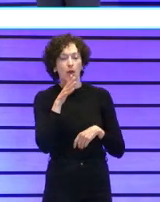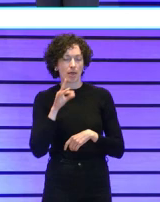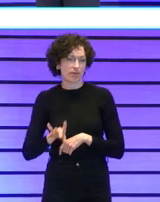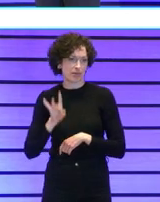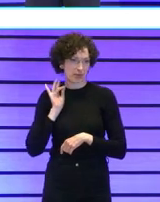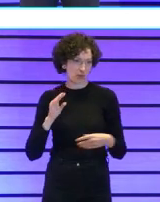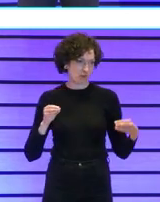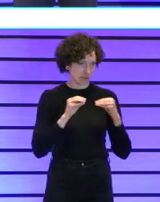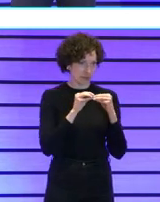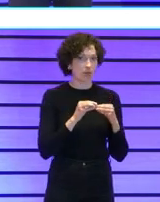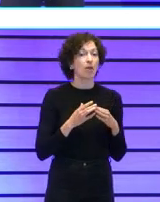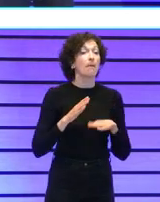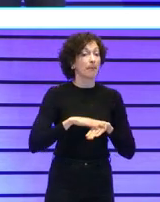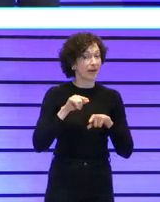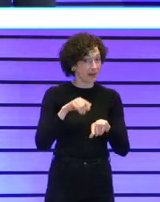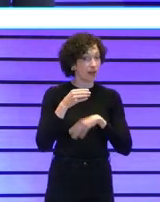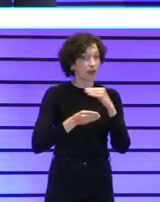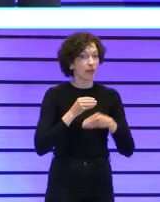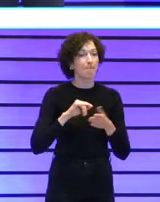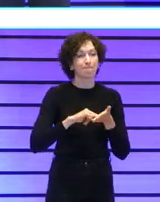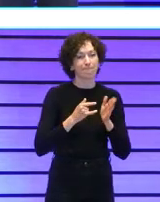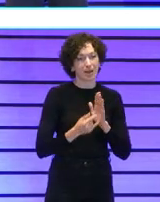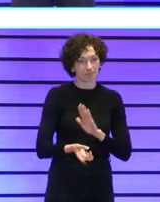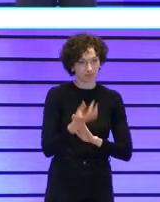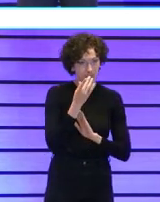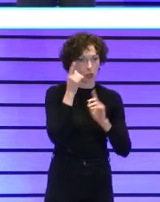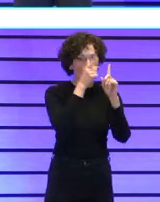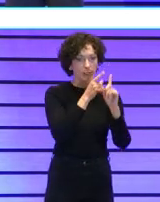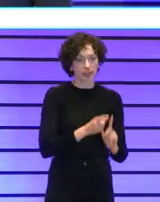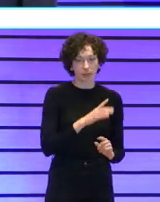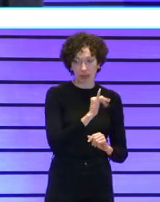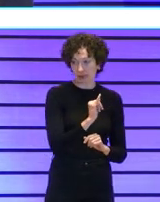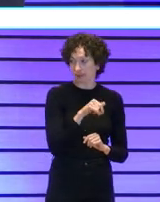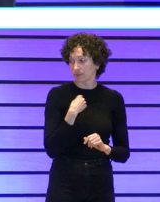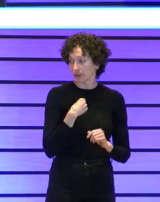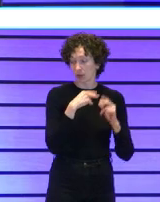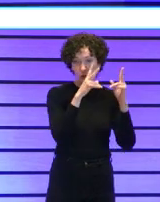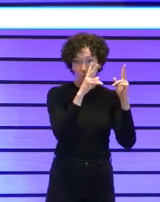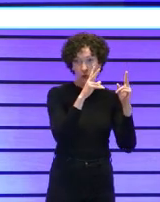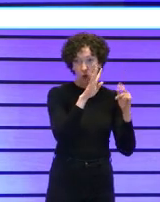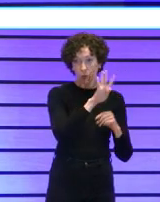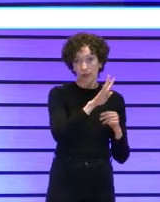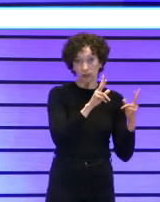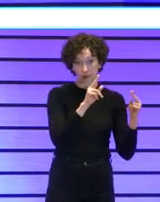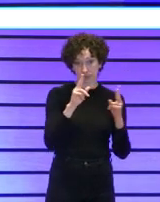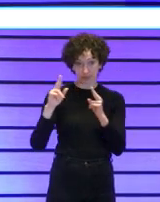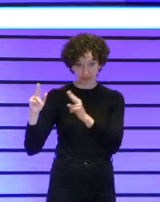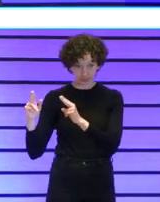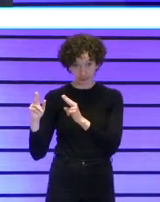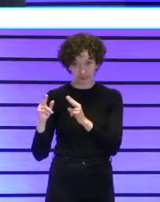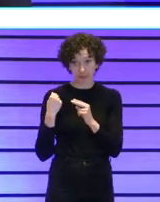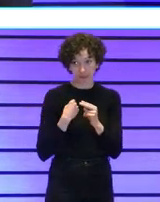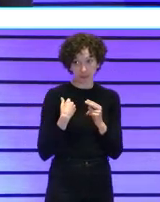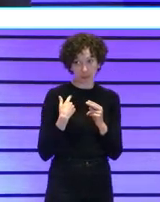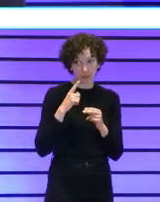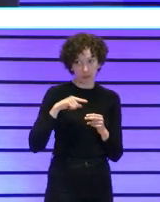un plan vale teníamos una serie de objetivos que estos son los cuatro trocitos que digo que en estos meses que